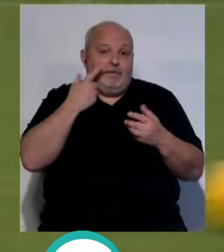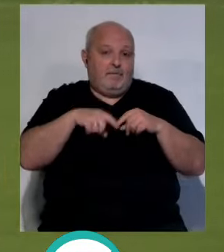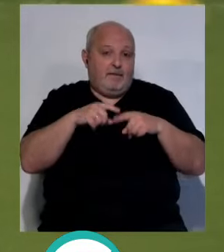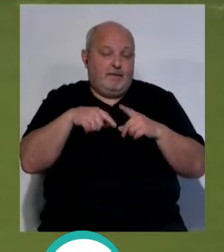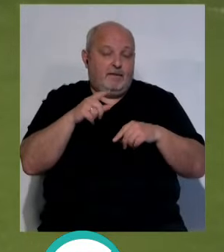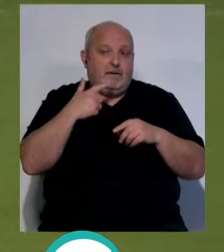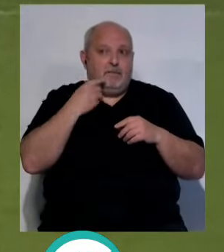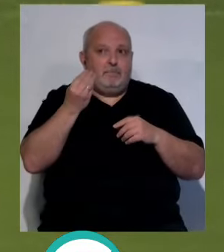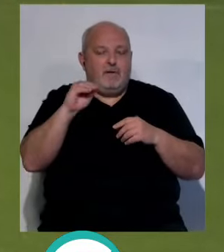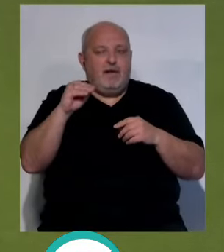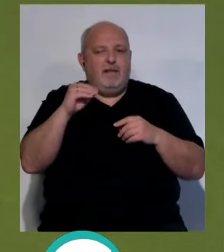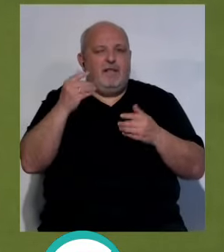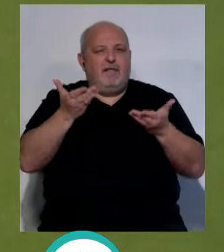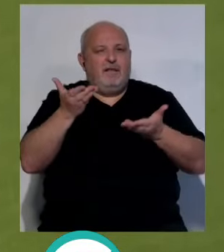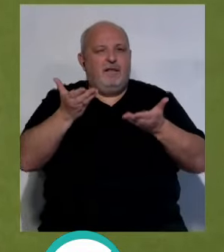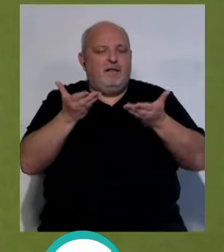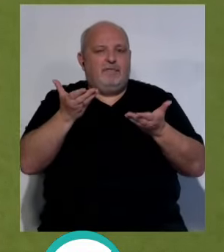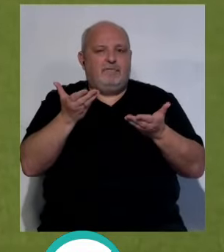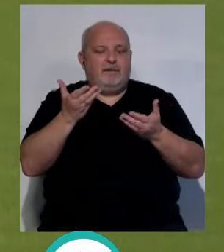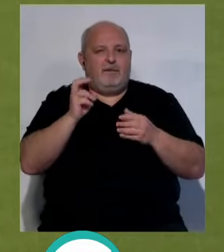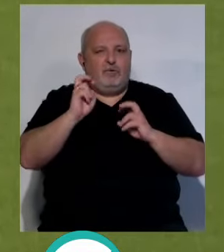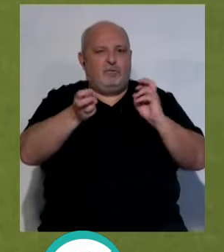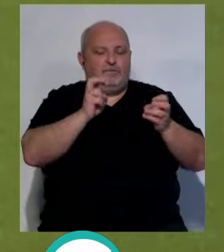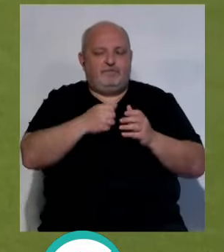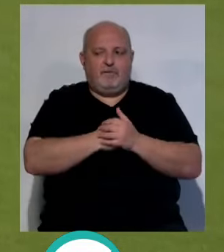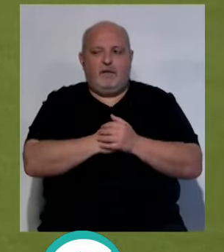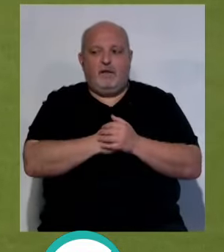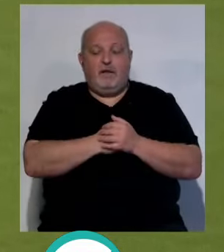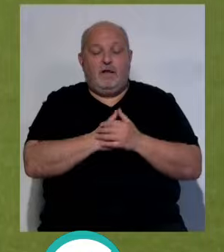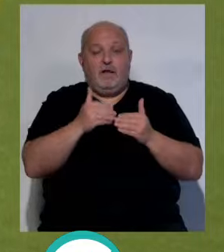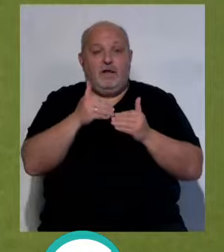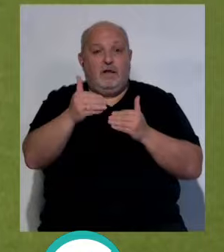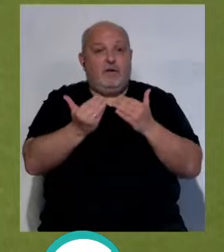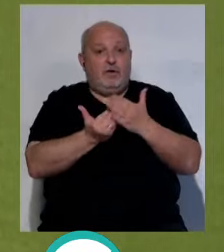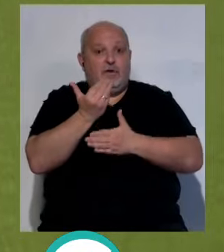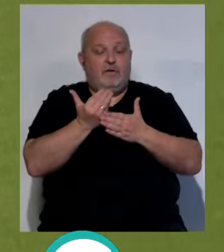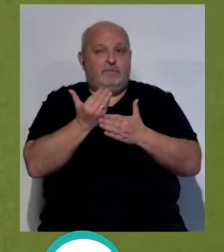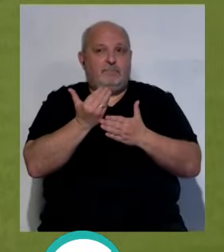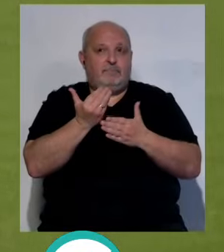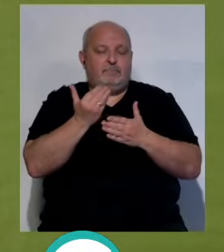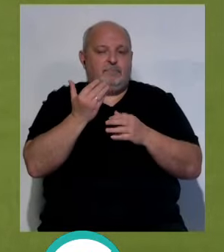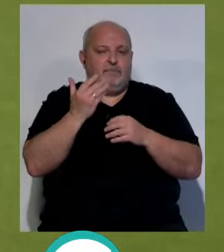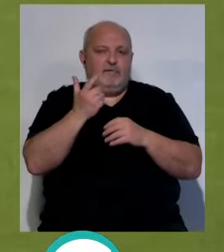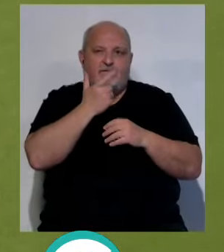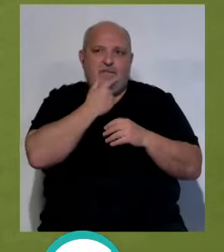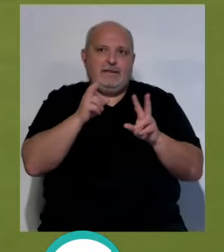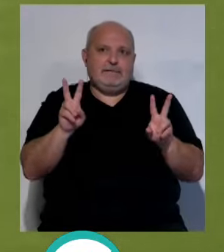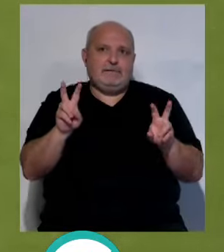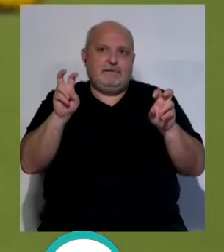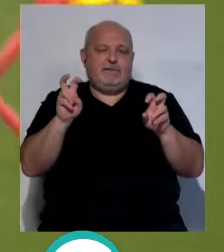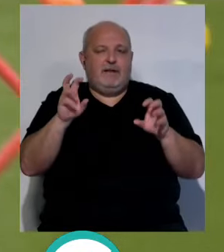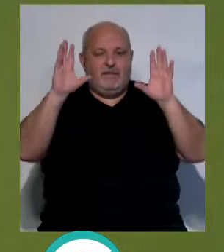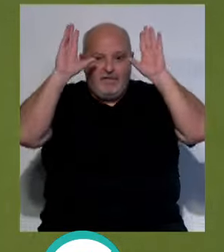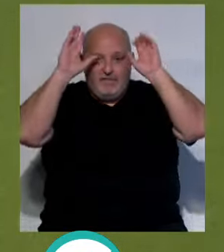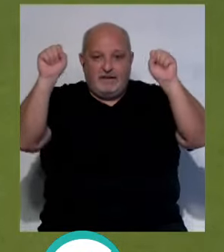que se amplíe esa diferencia... ...con sus predecesores... ...bueno, pues a priori la jornada... ...está más fácil en este caso para el